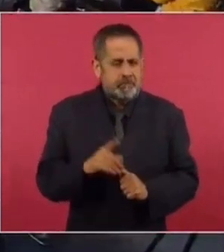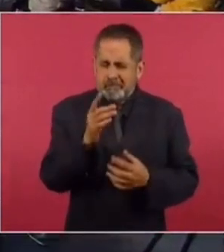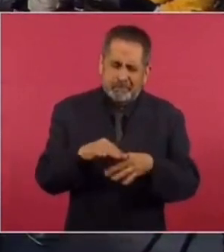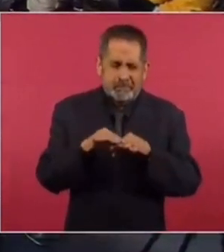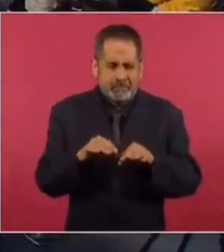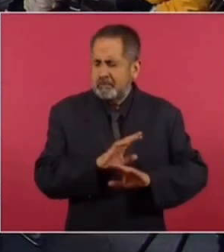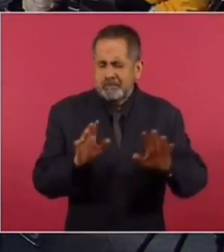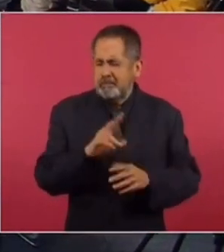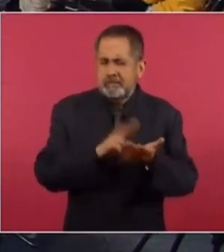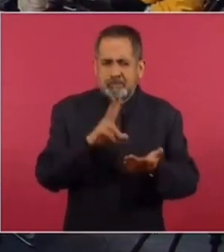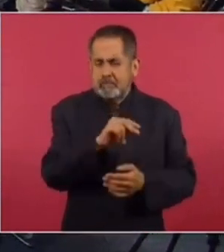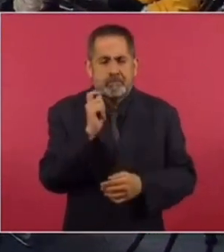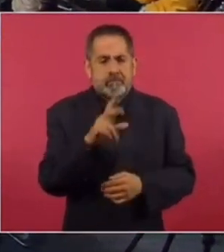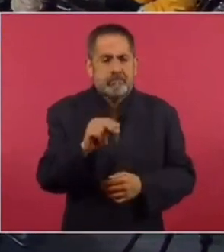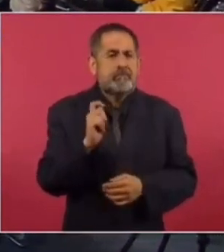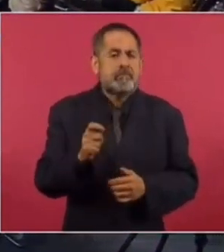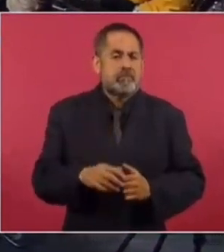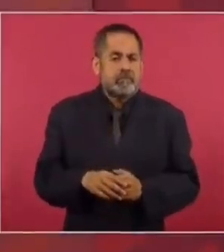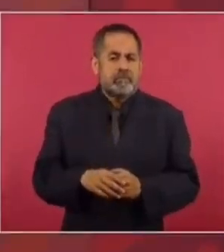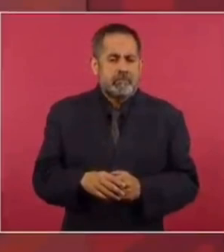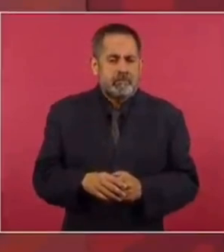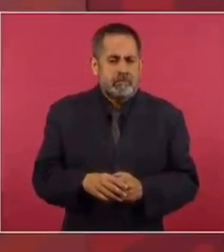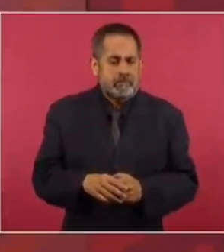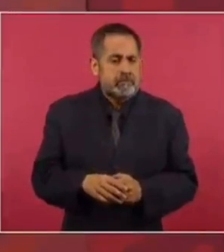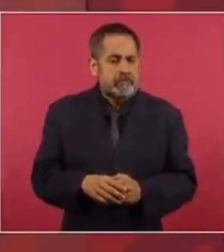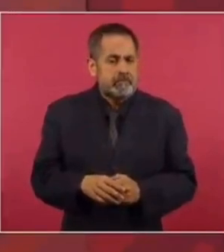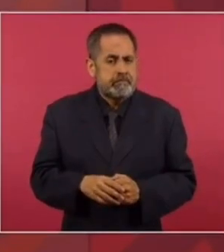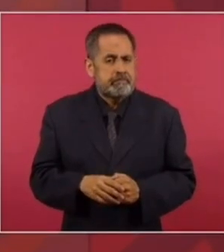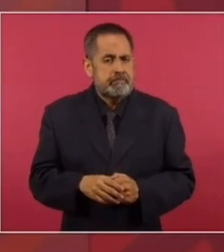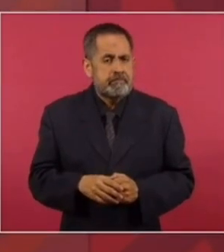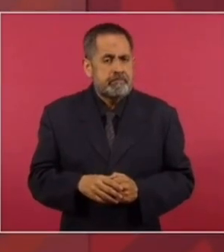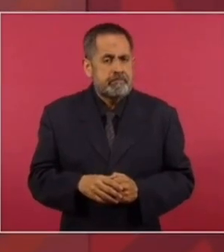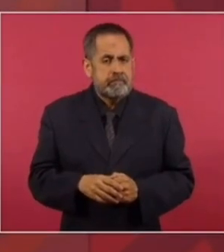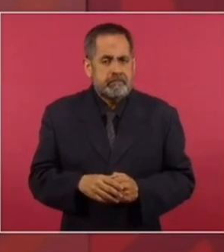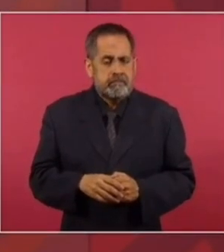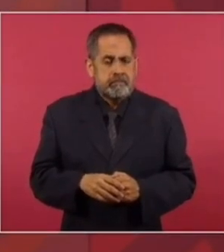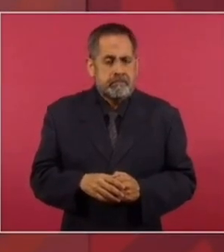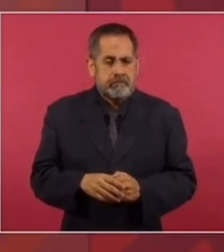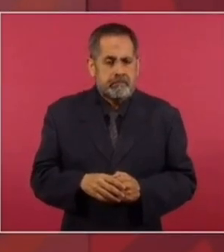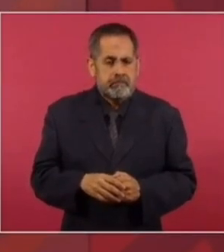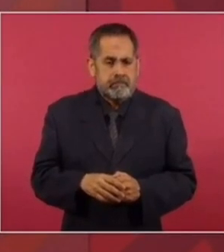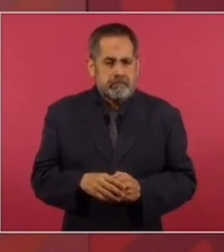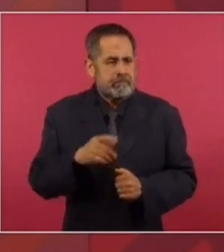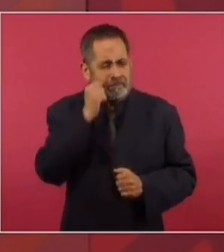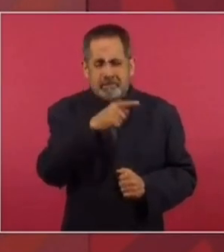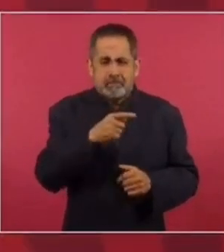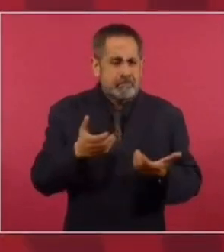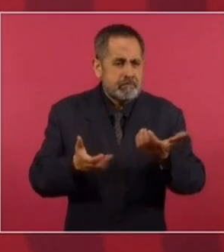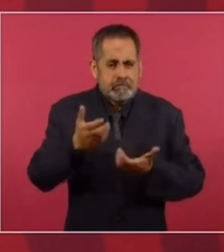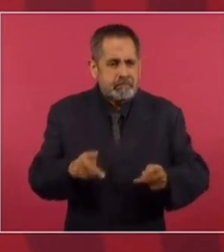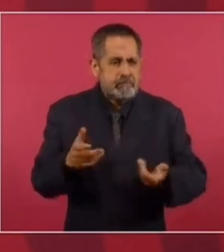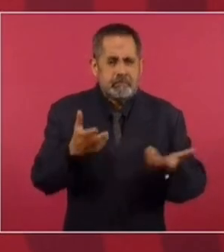importante que sea, aunque se trate de comercio